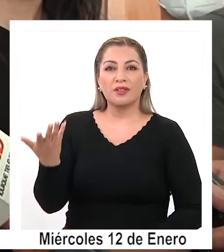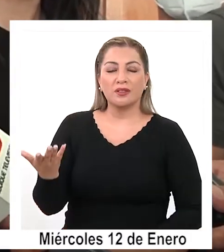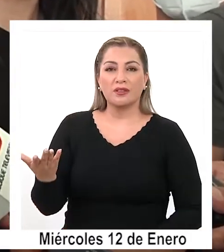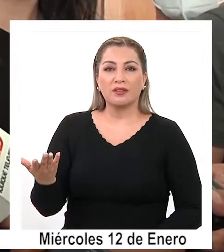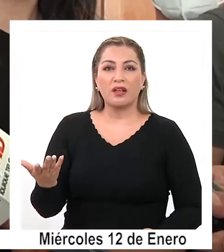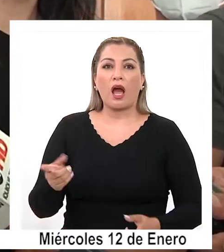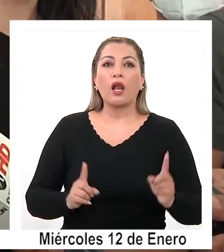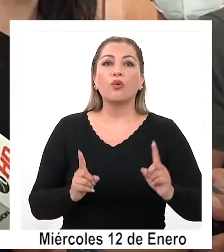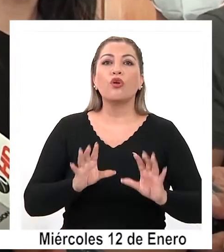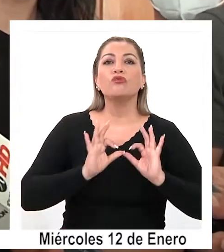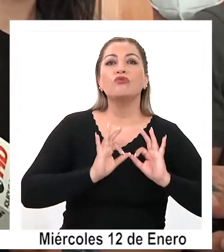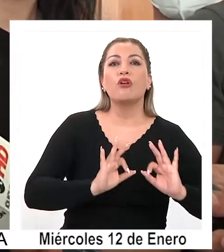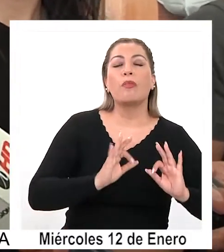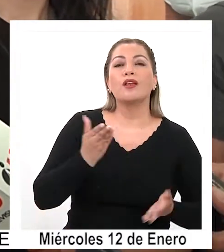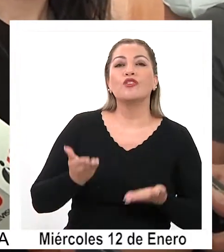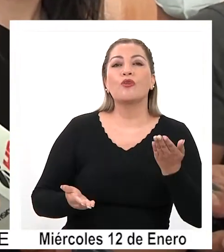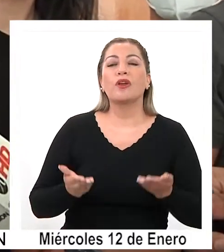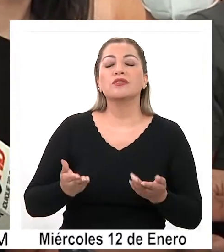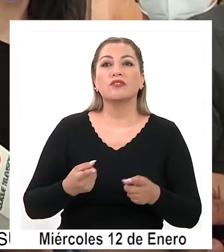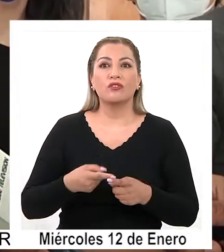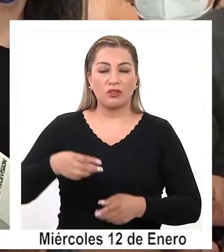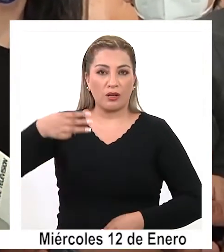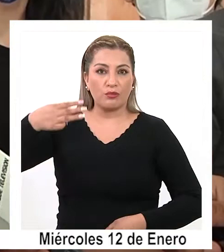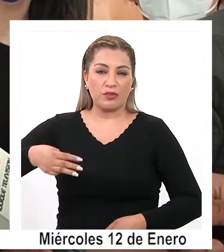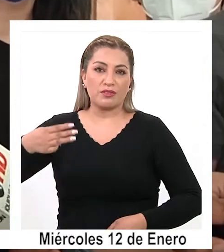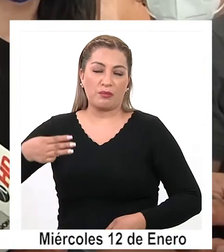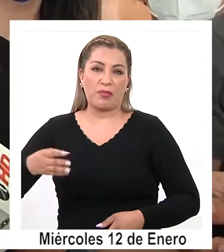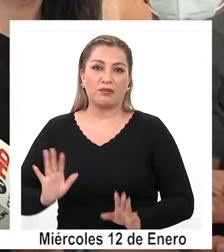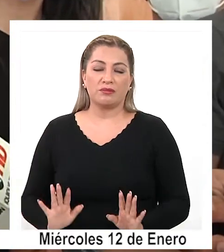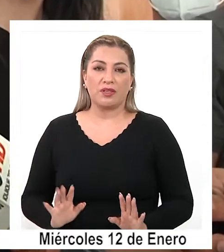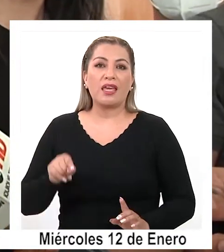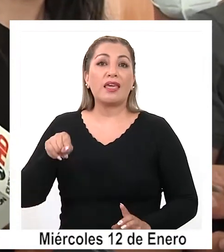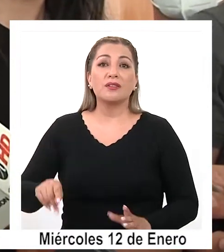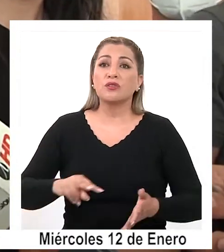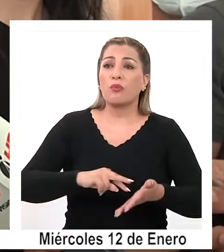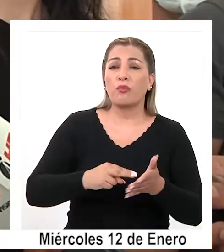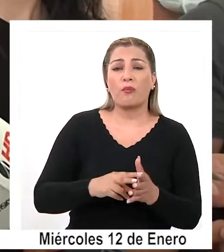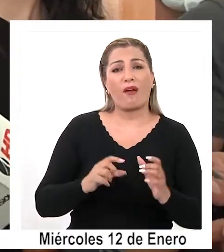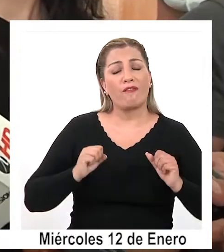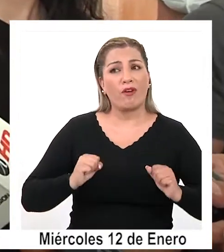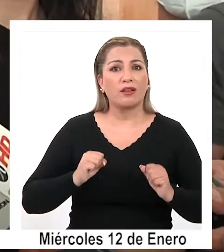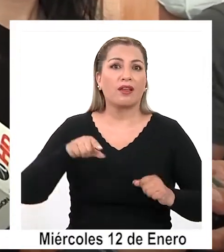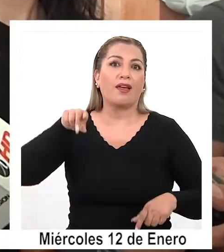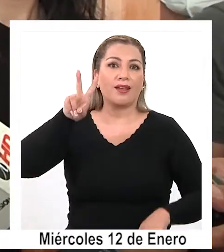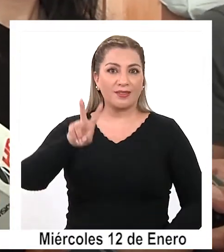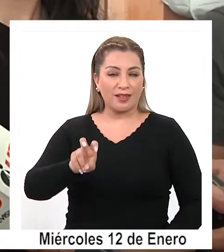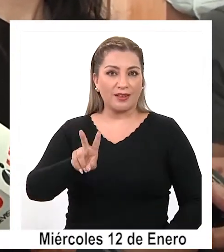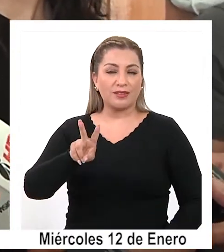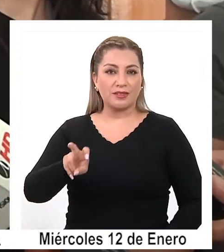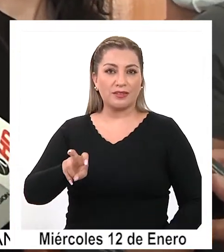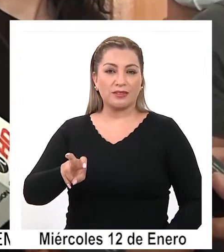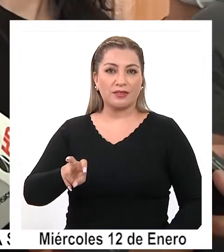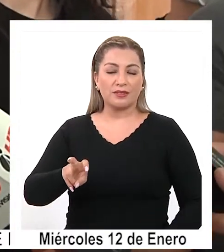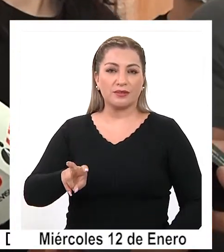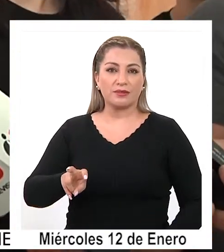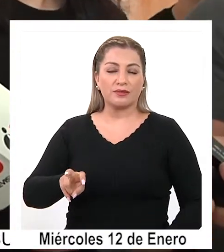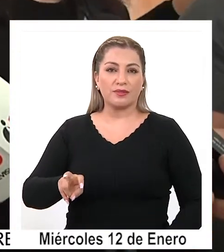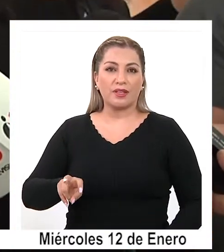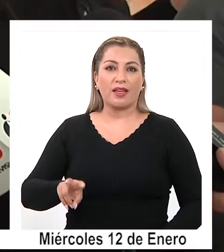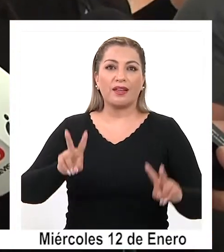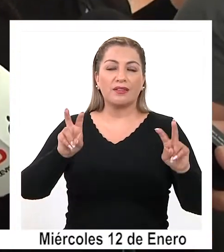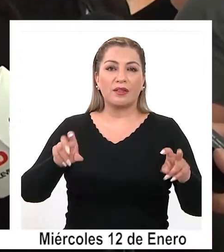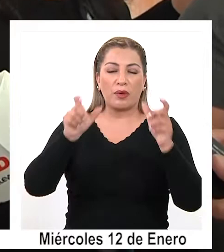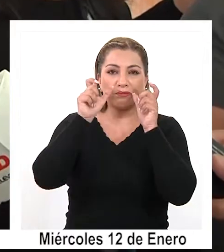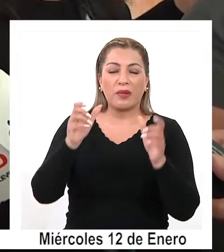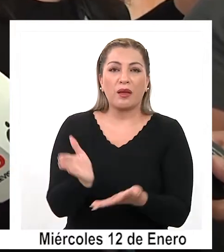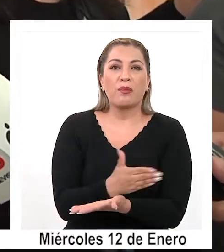más normal que los particulares subvencionados y los municipales, ellos impactan fuertemente después también en la regularización